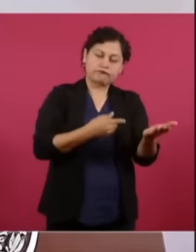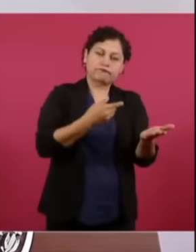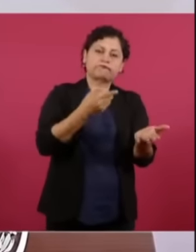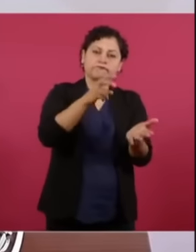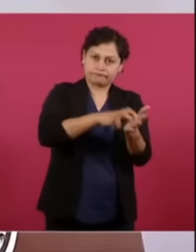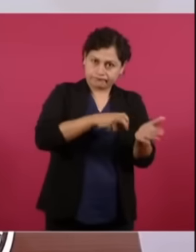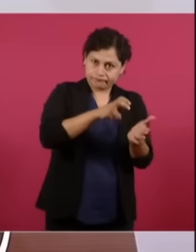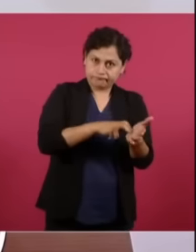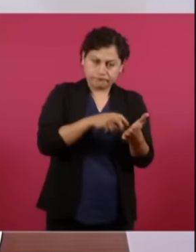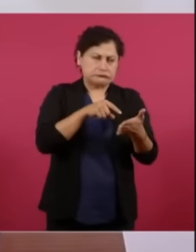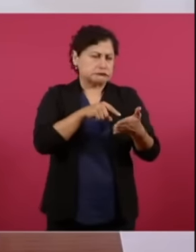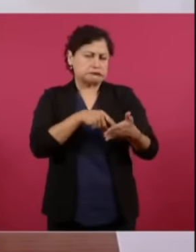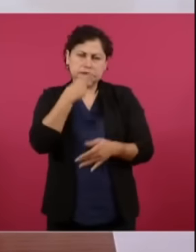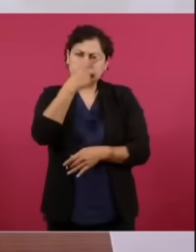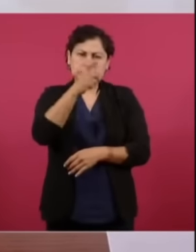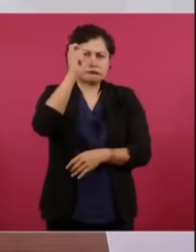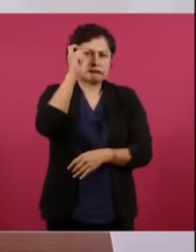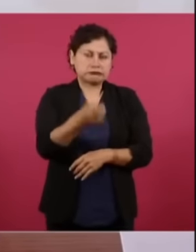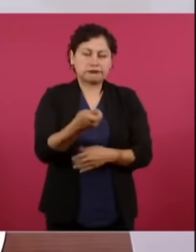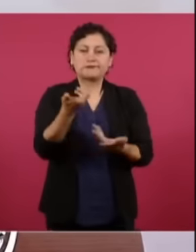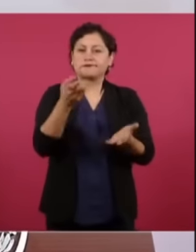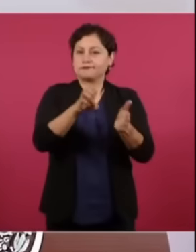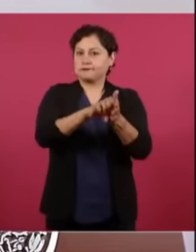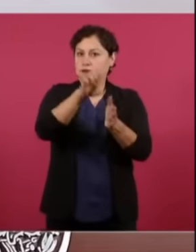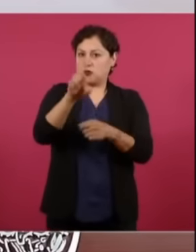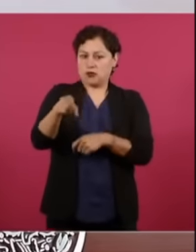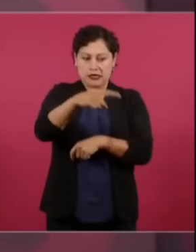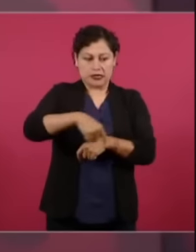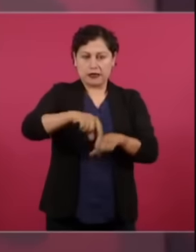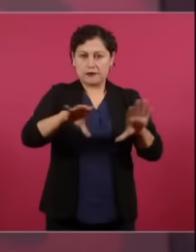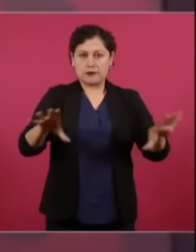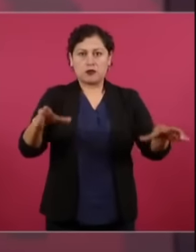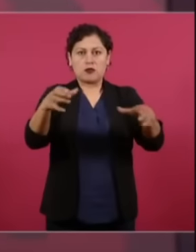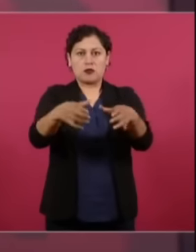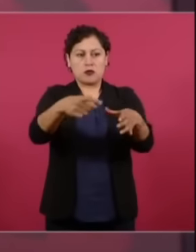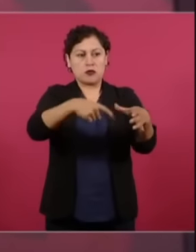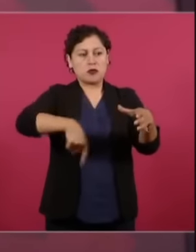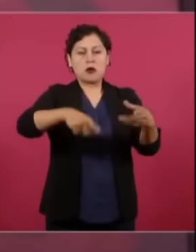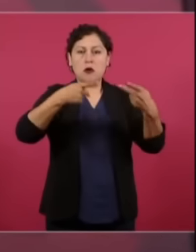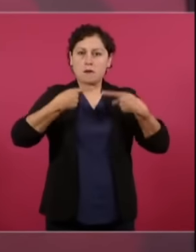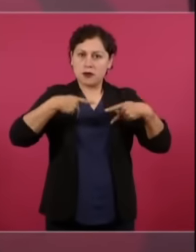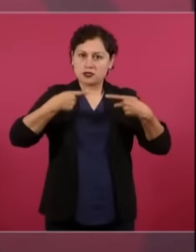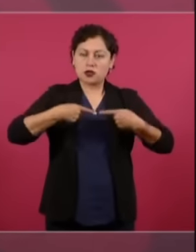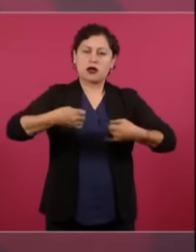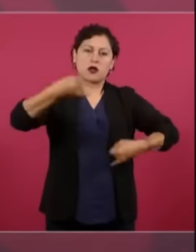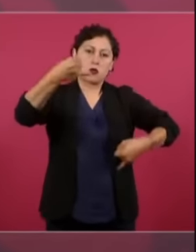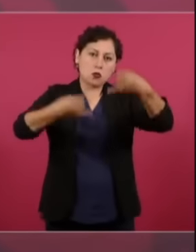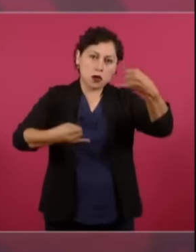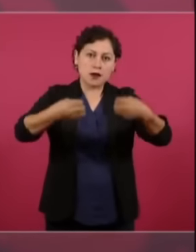que los jueces, magistrados, ministros, los designen o elijan,